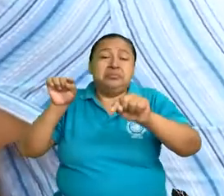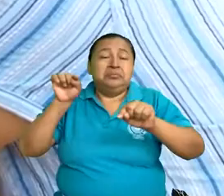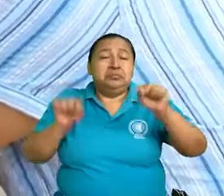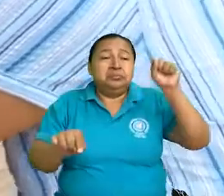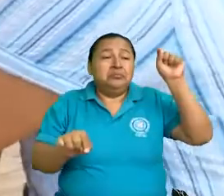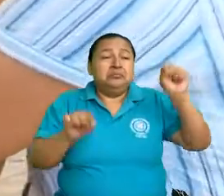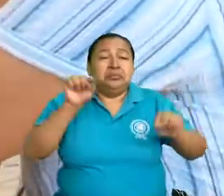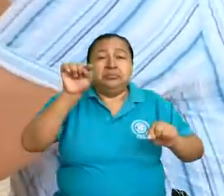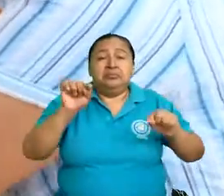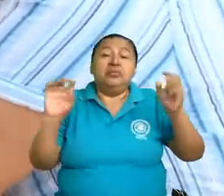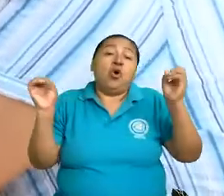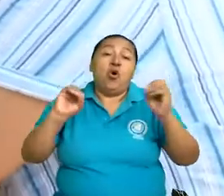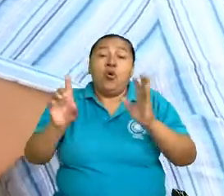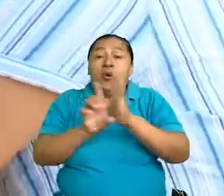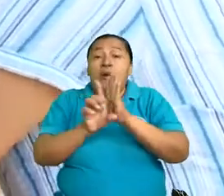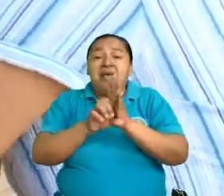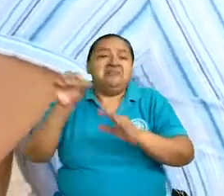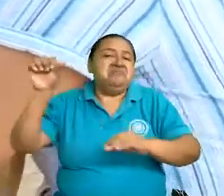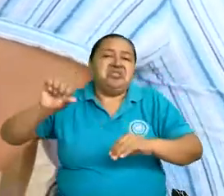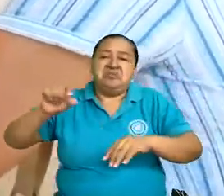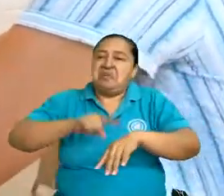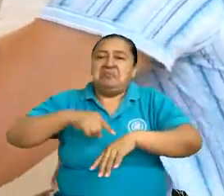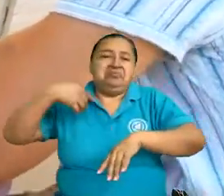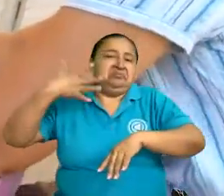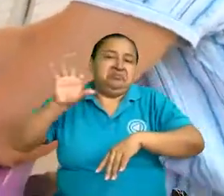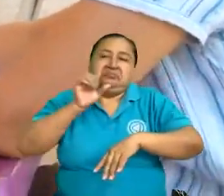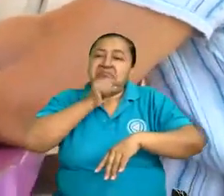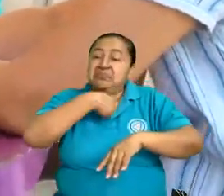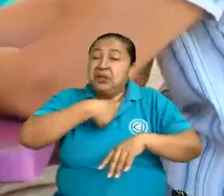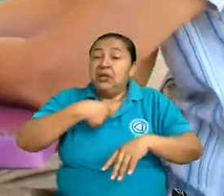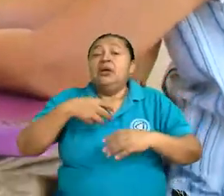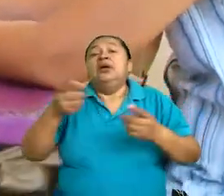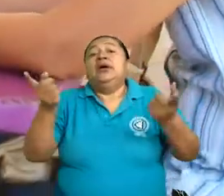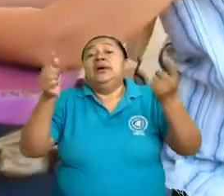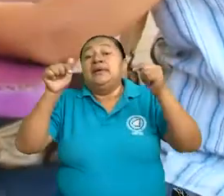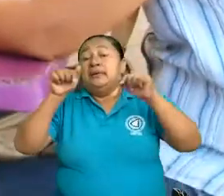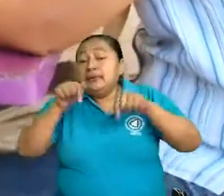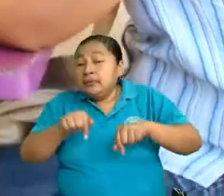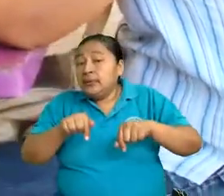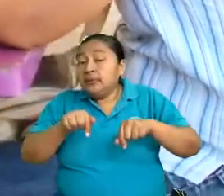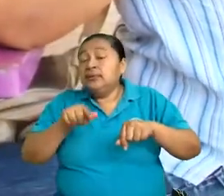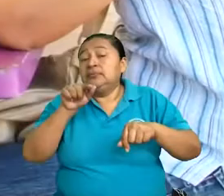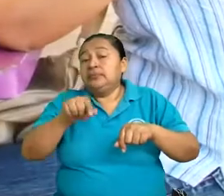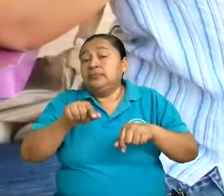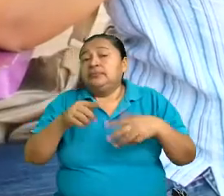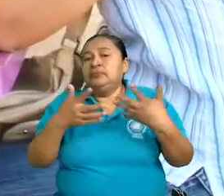eran leyes obsoletas y que ahora están